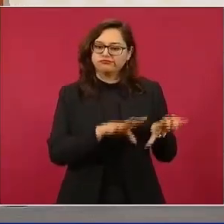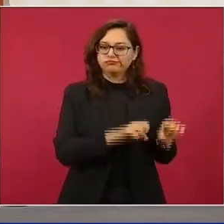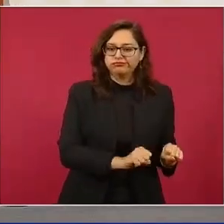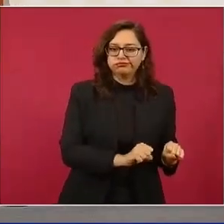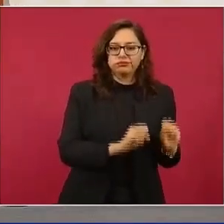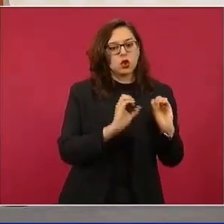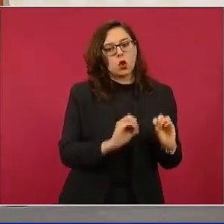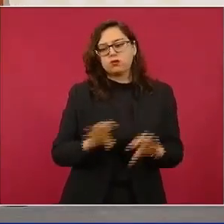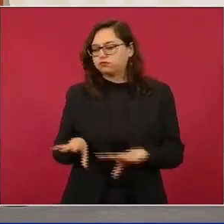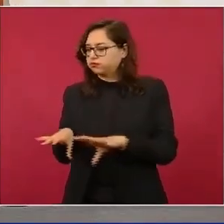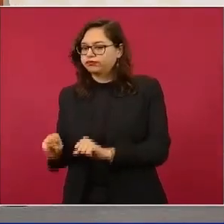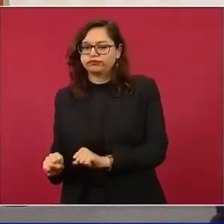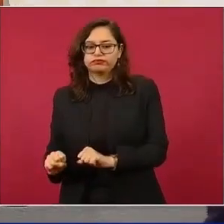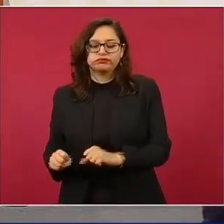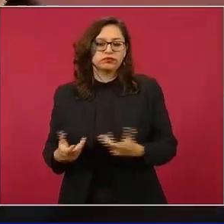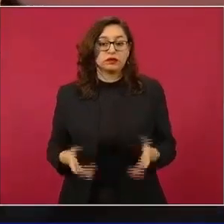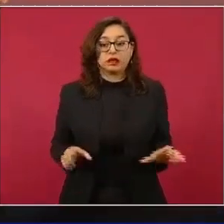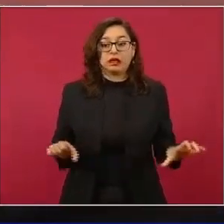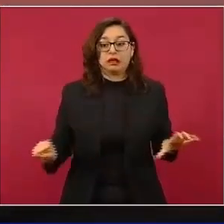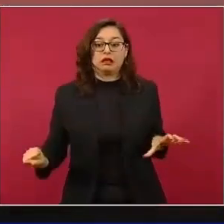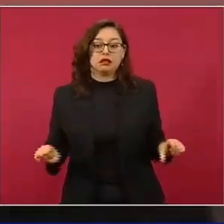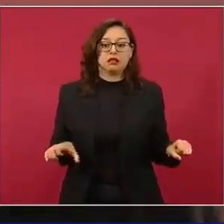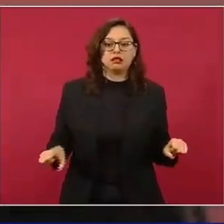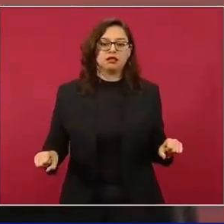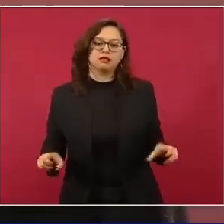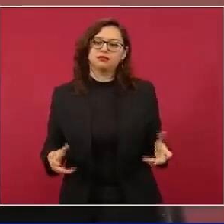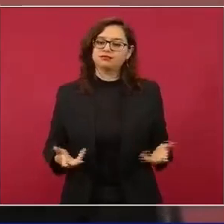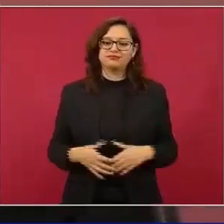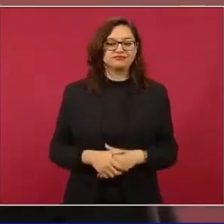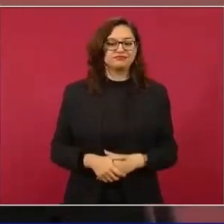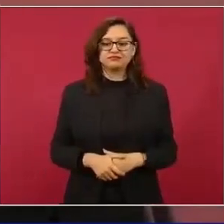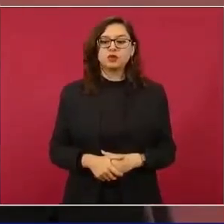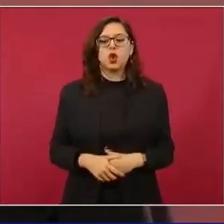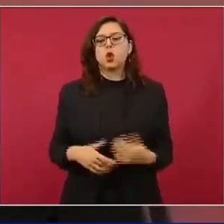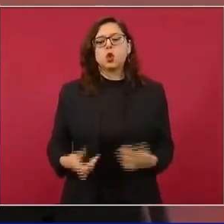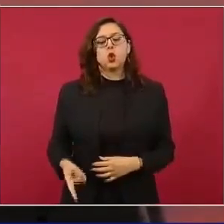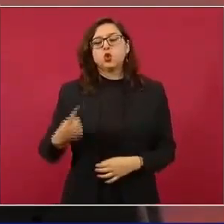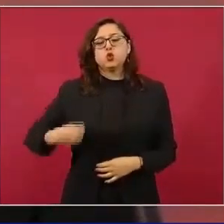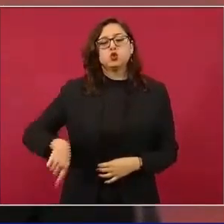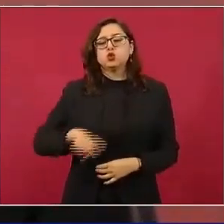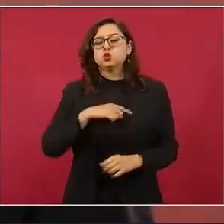en su lugar. Nada de que somos objetivos,